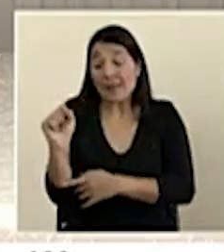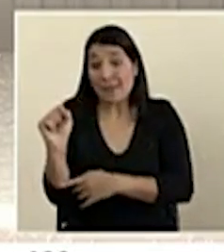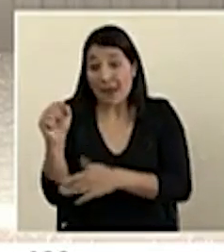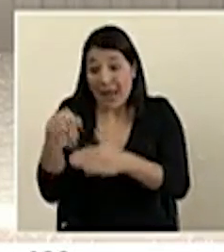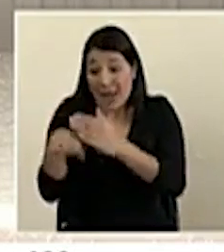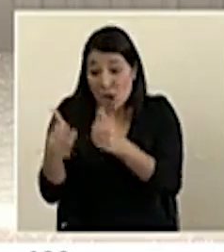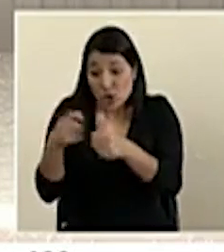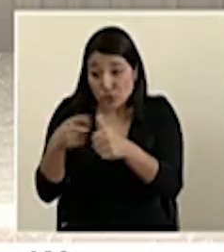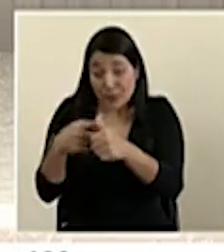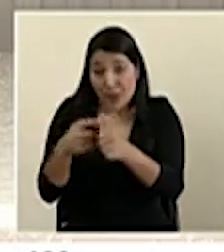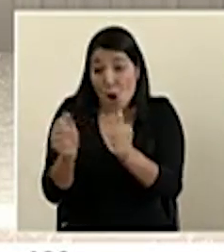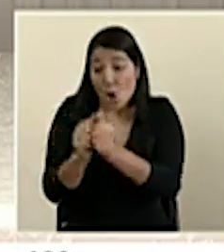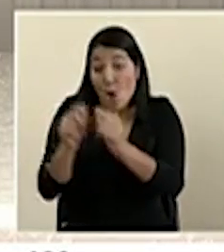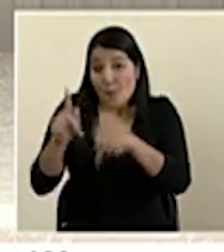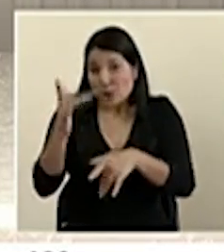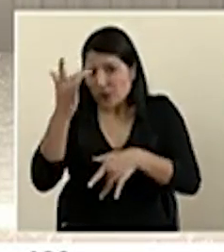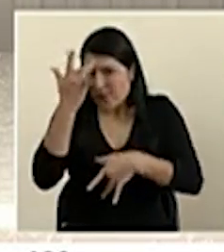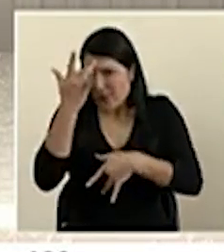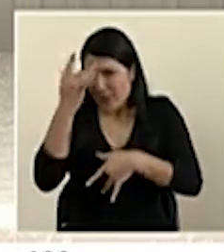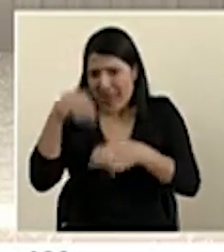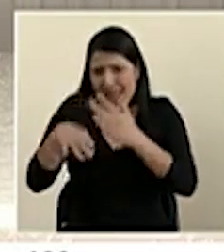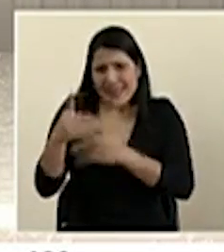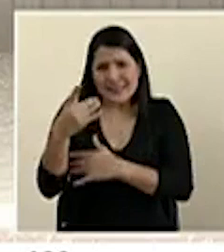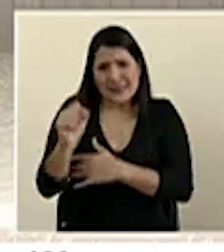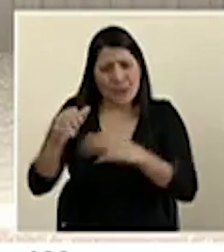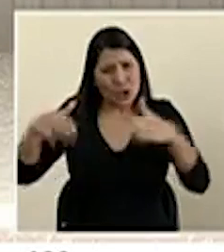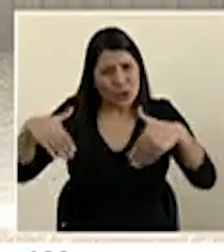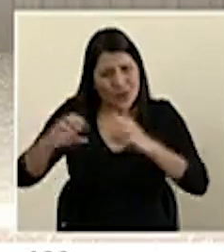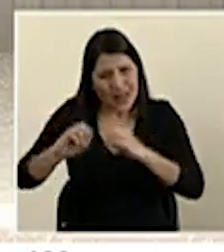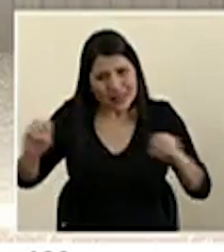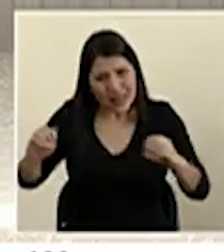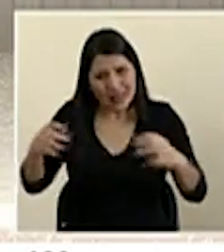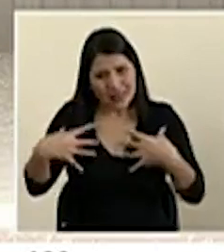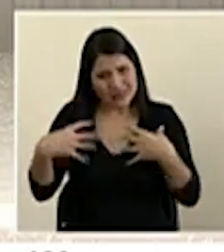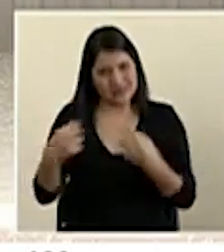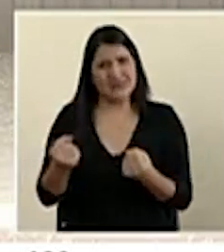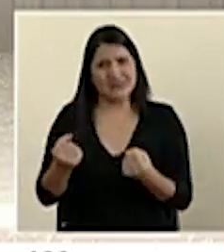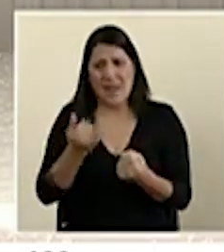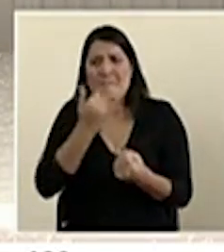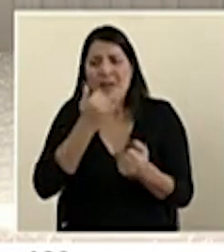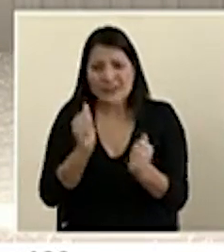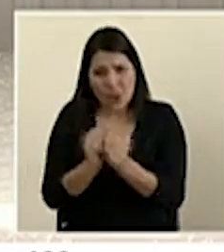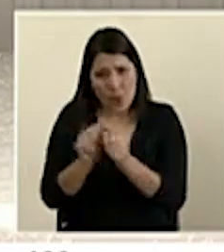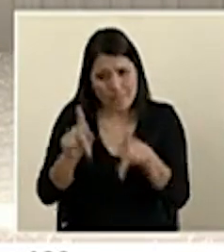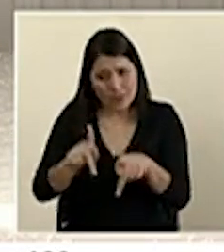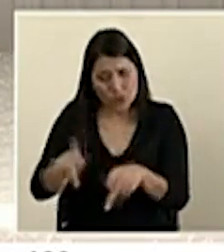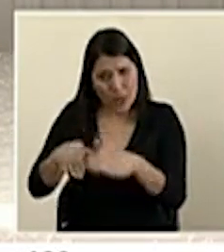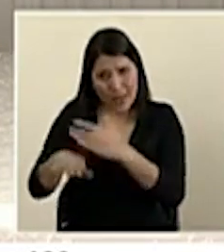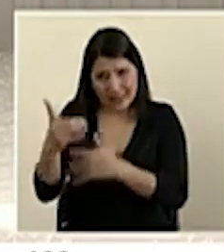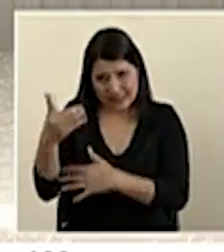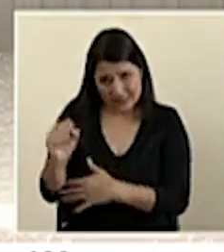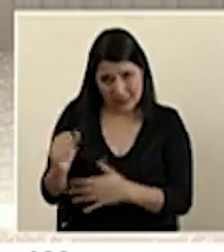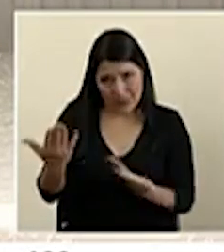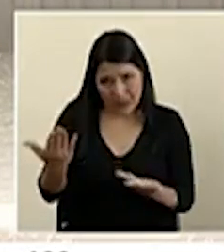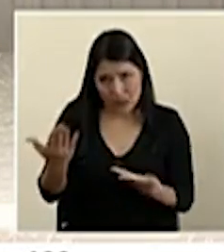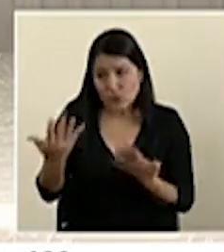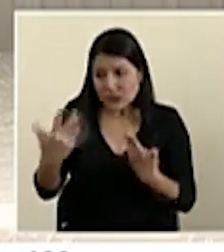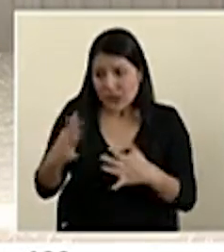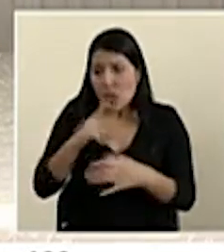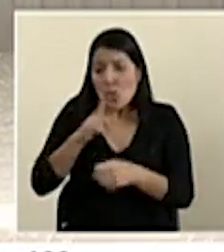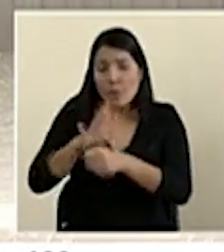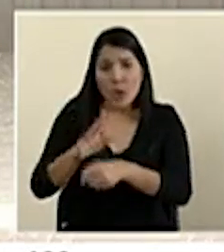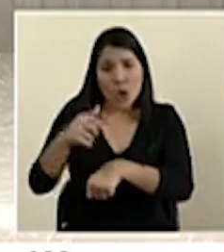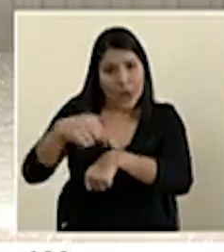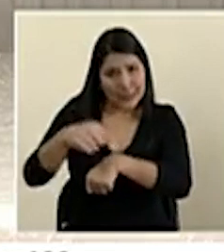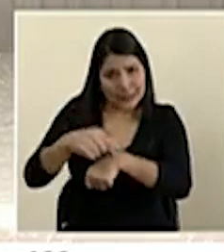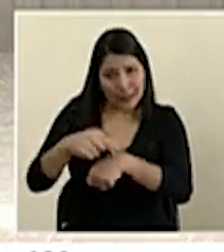y hasta el momento en el reporte no aparece ninguna persona recuperada de ese lugar. ¿Qué pasó con ella? ¿Debería el país tener más recuperado dado que ya pasó el periodo